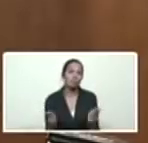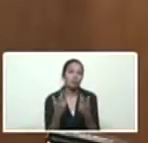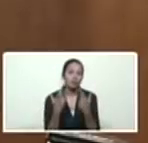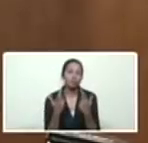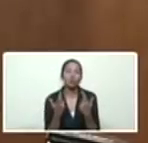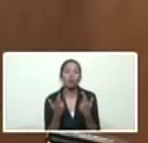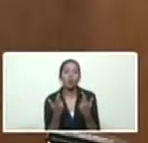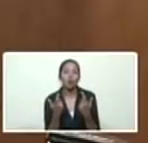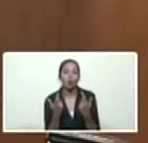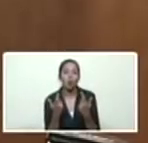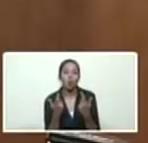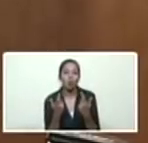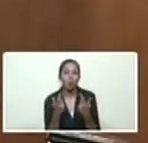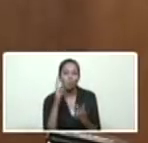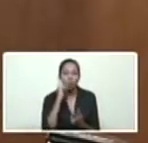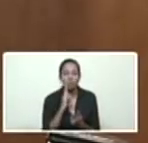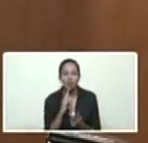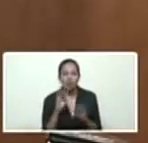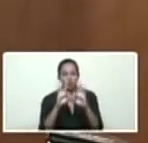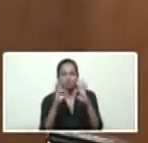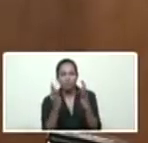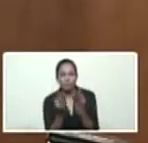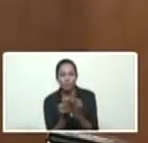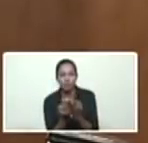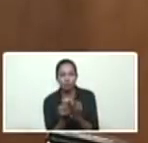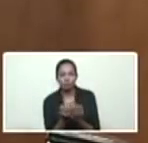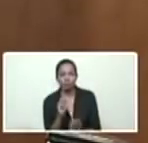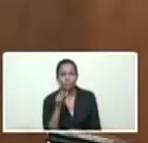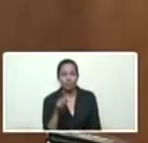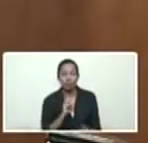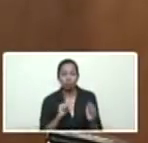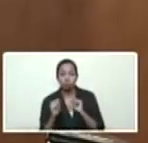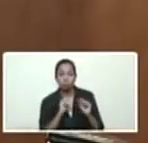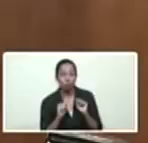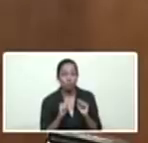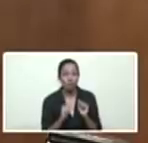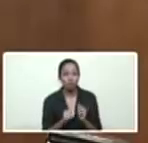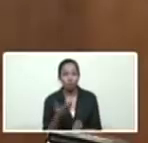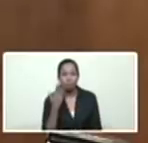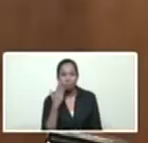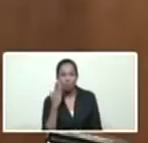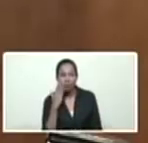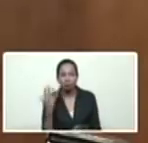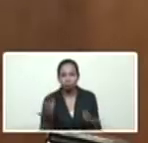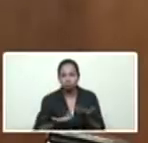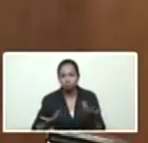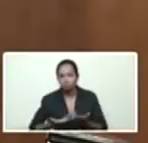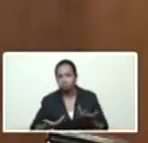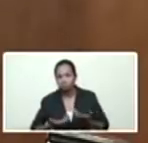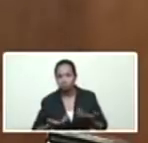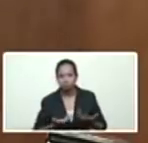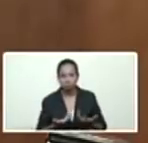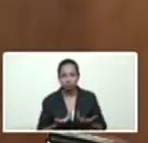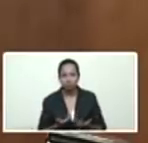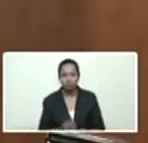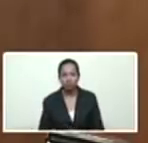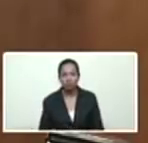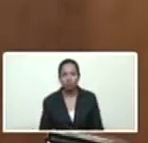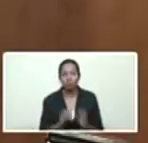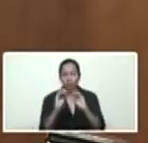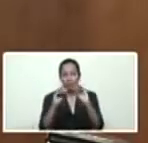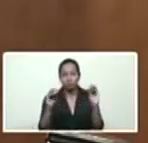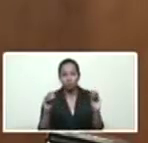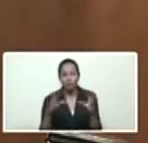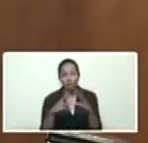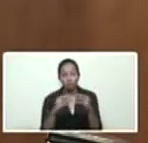padres representantes, llamo al movimiento de Madres Cocinera, a todo el movimiento,